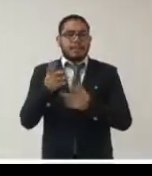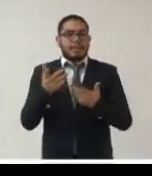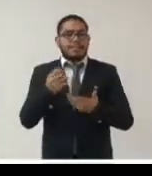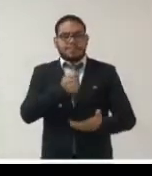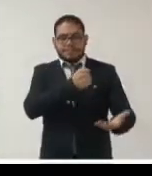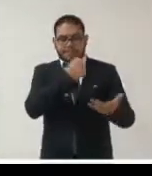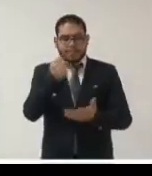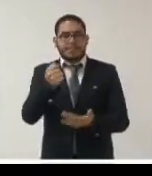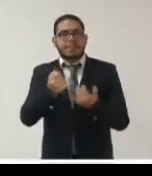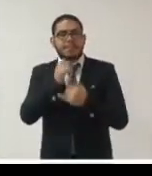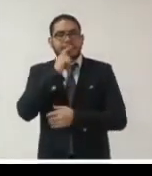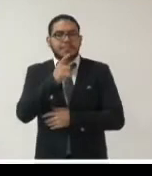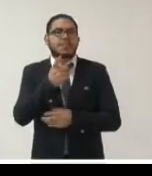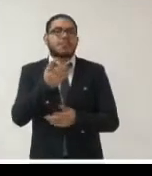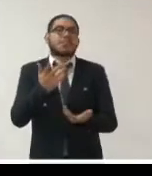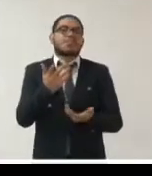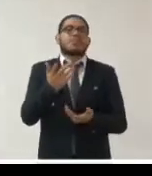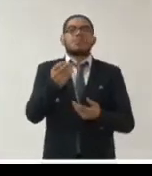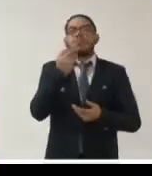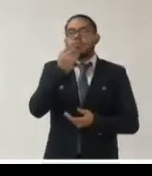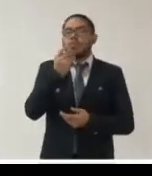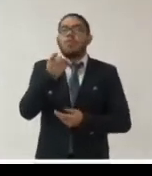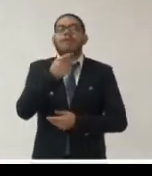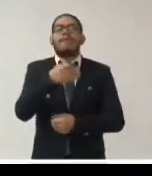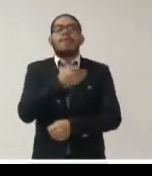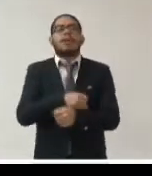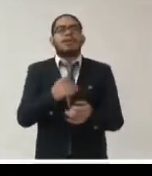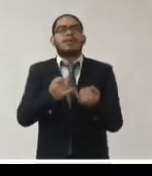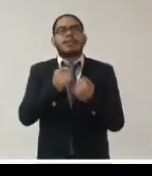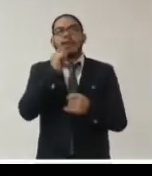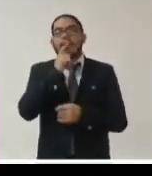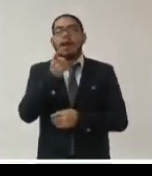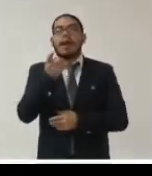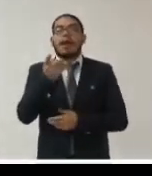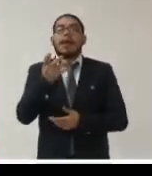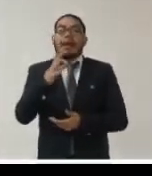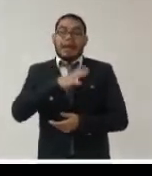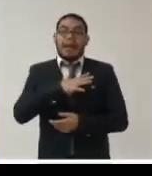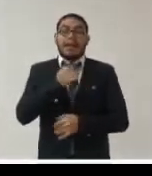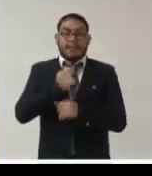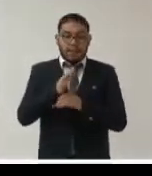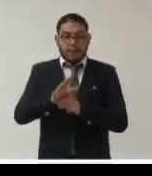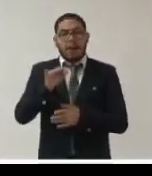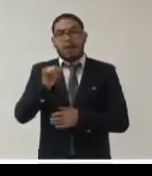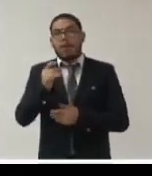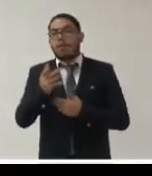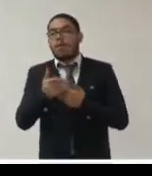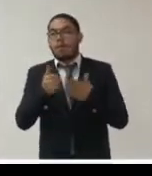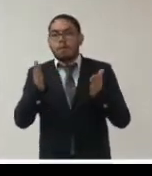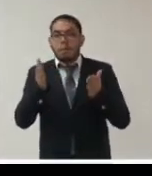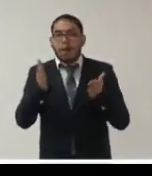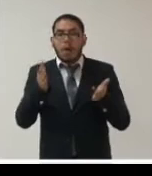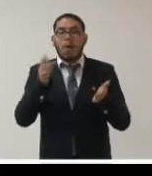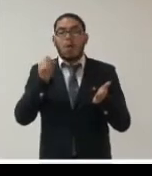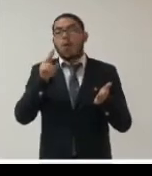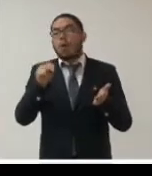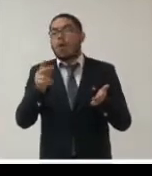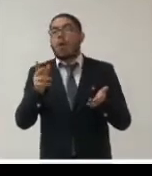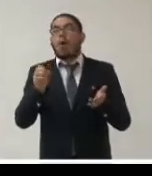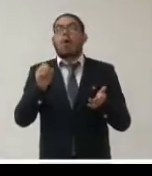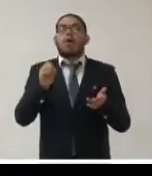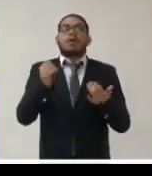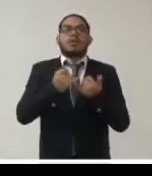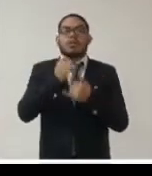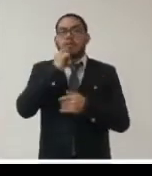propósito de las canastas básicas familiares si se ha alojado o no la información en el portal nacional de datos abiertos y si se ha